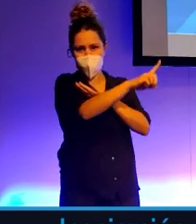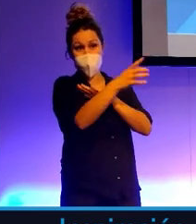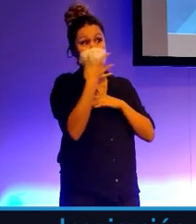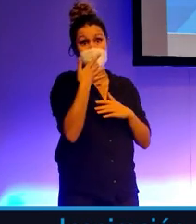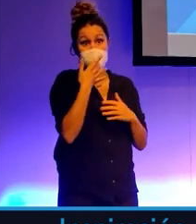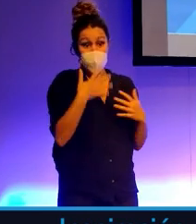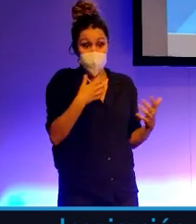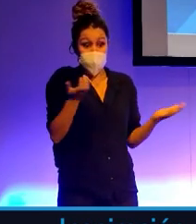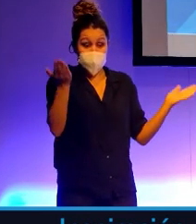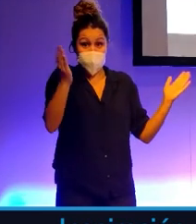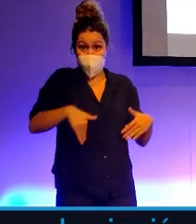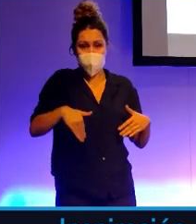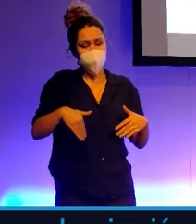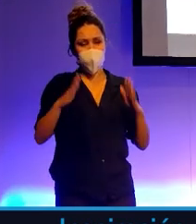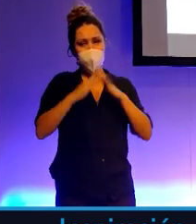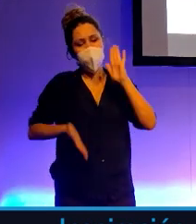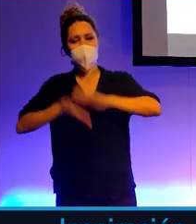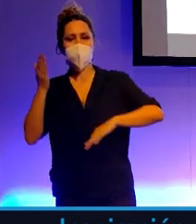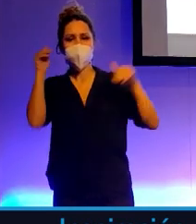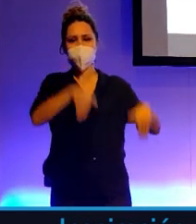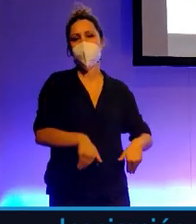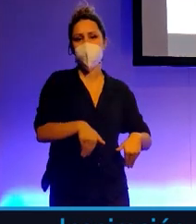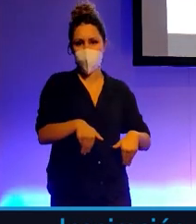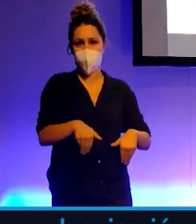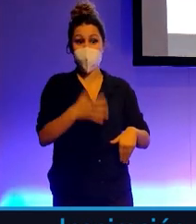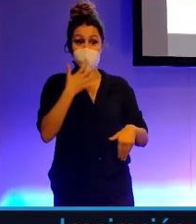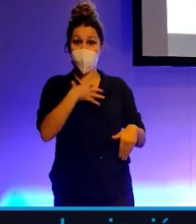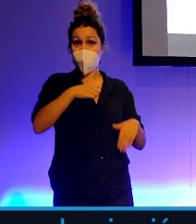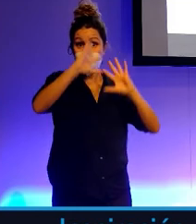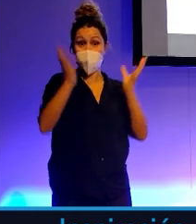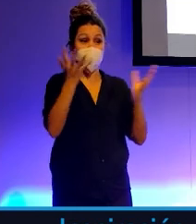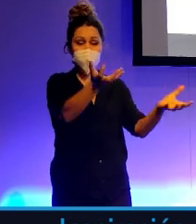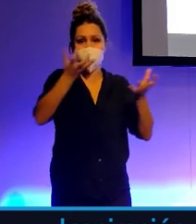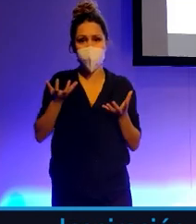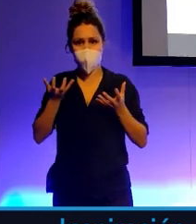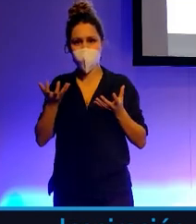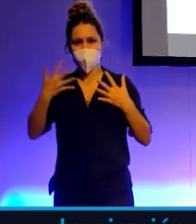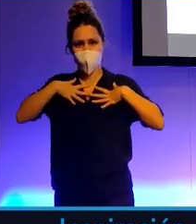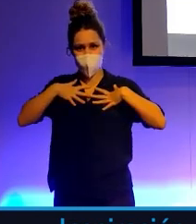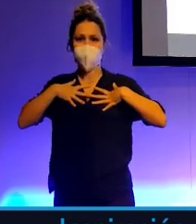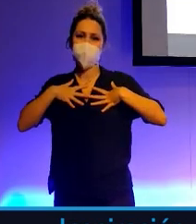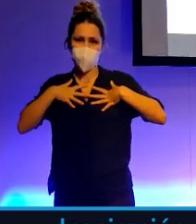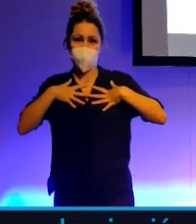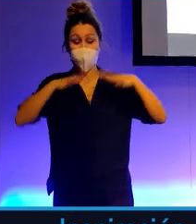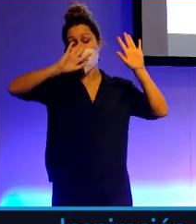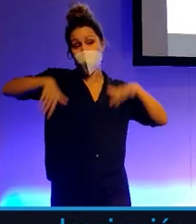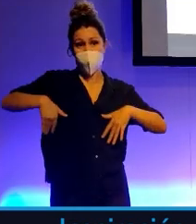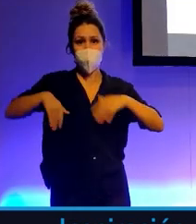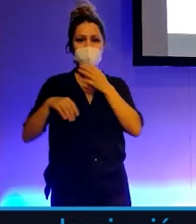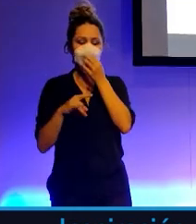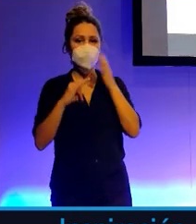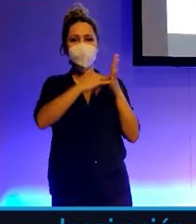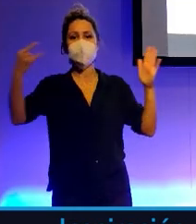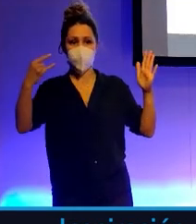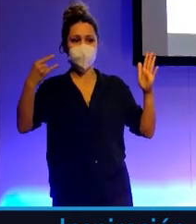Si eres valiente, el mundo es tuyo. Vamos a inspirar historias. La tecnología nos ha creado cajas de resonancia